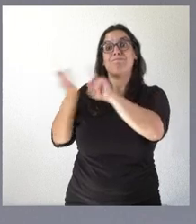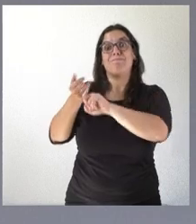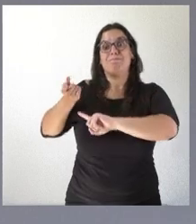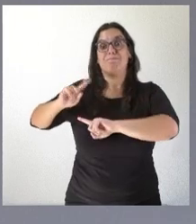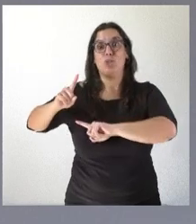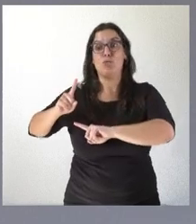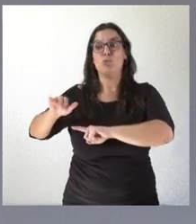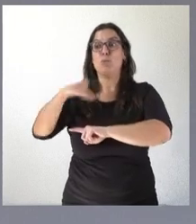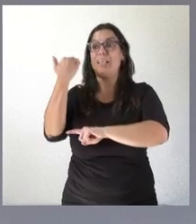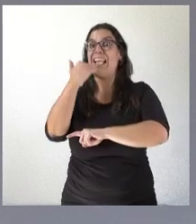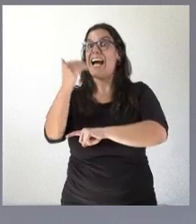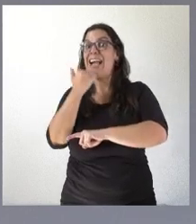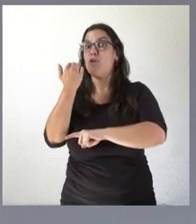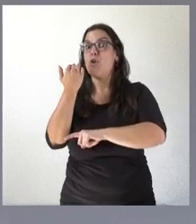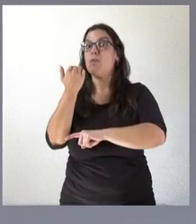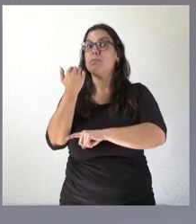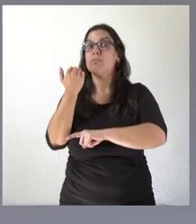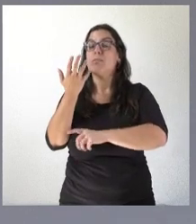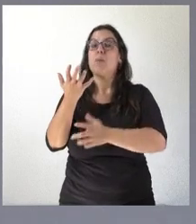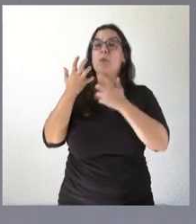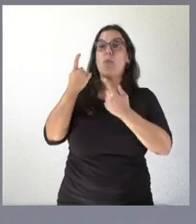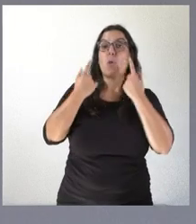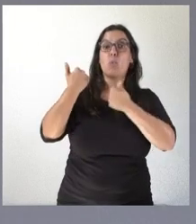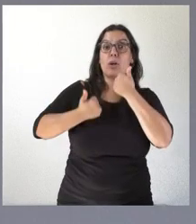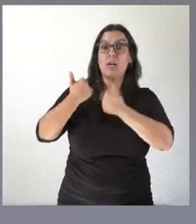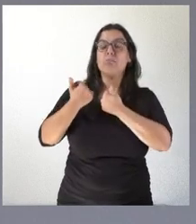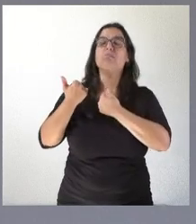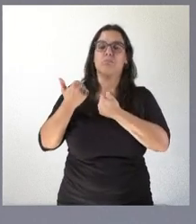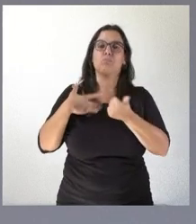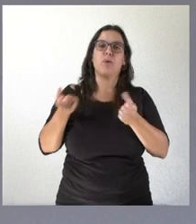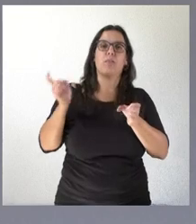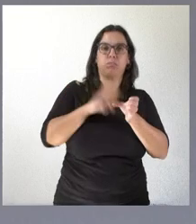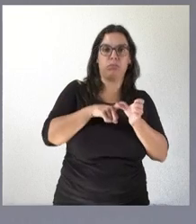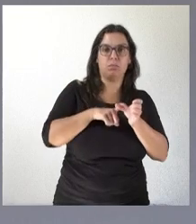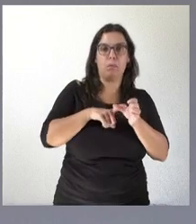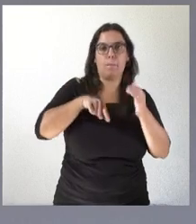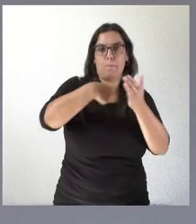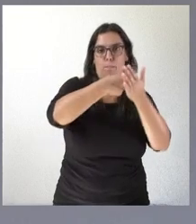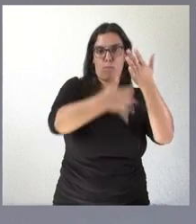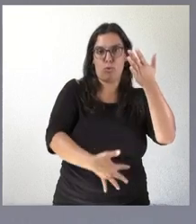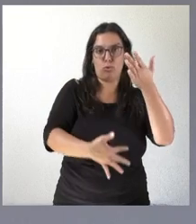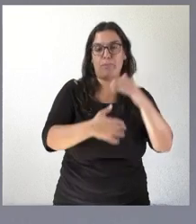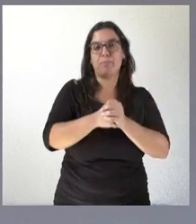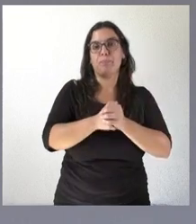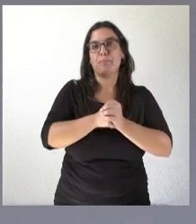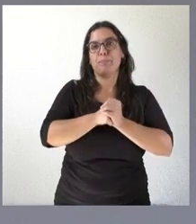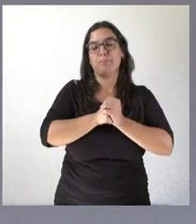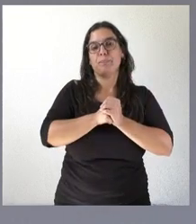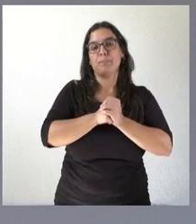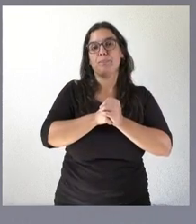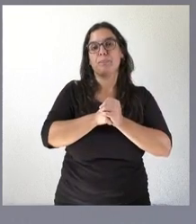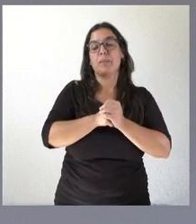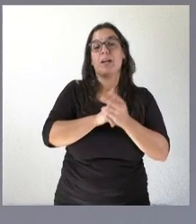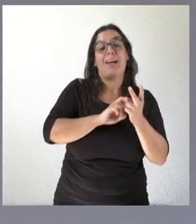superado la oposición pero sí alguno de los ejercicios y se inscriben en dicha bolsa. ¿Cuál es la gran